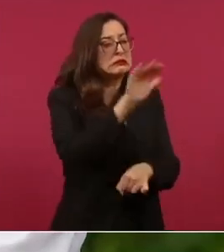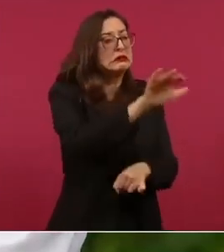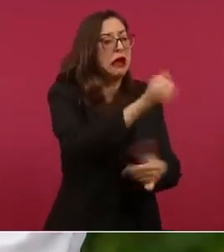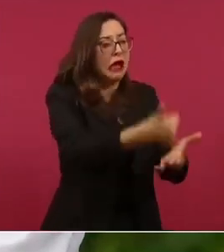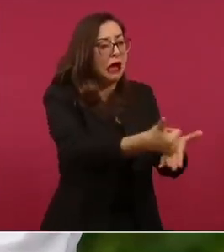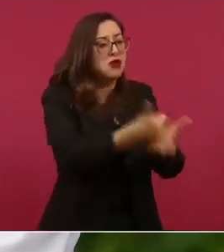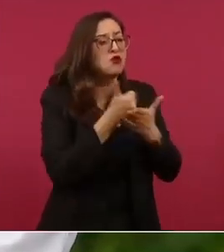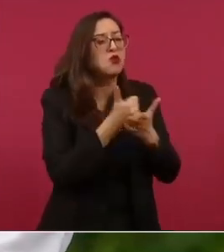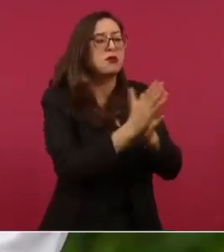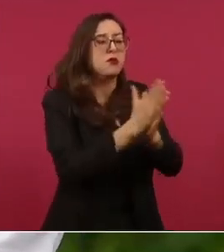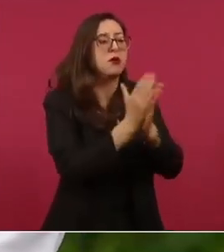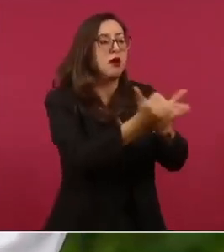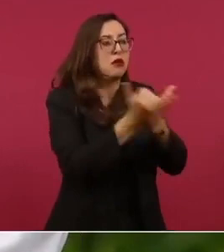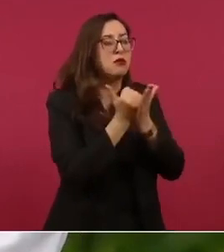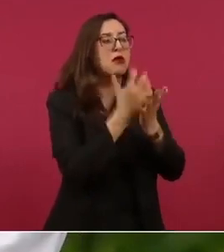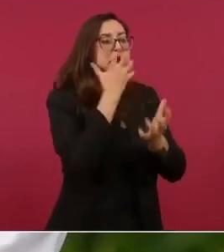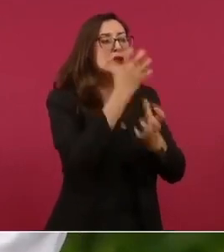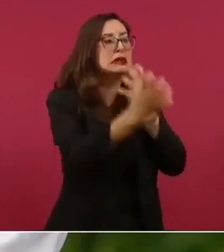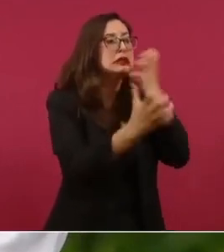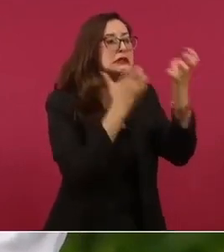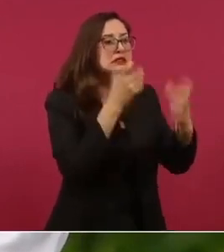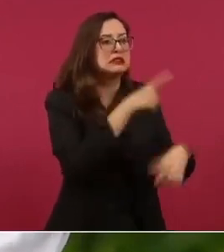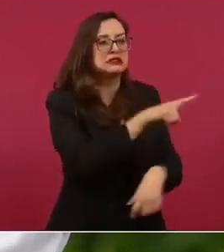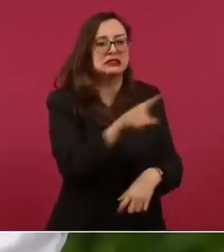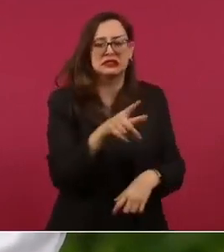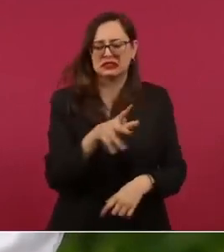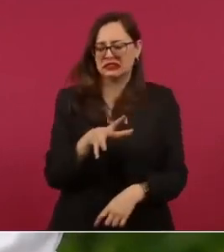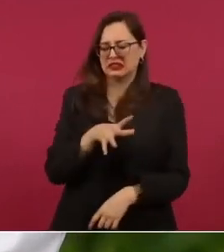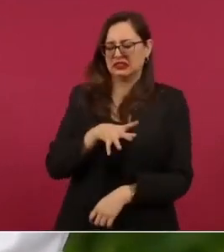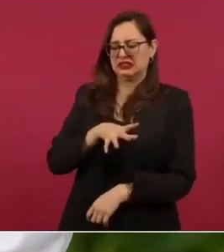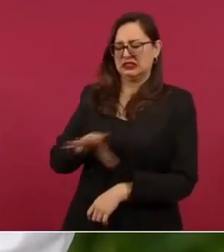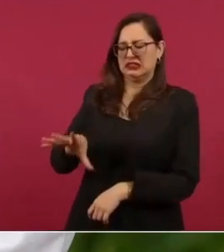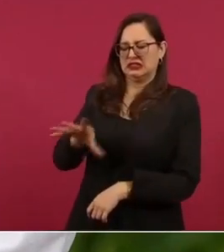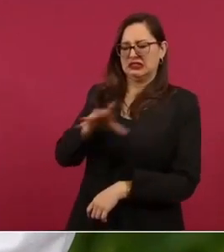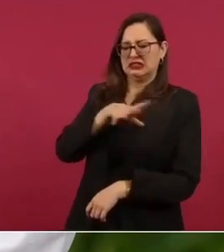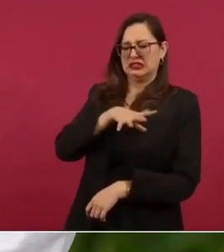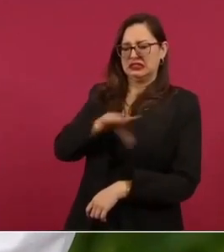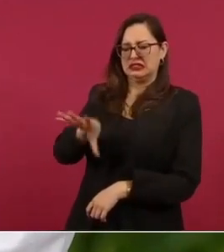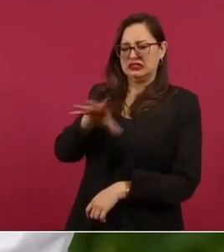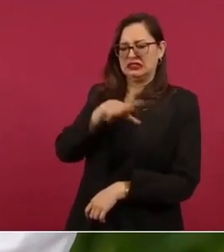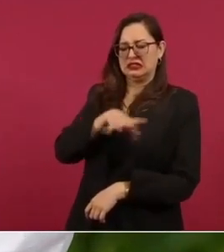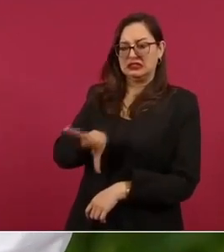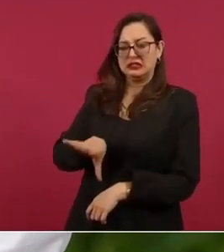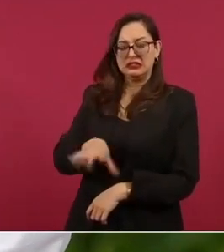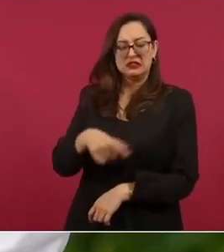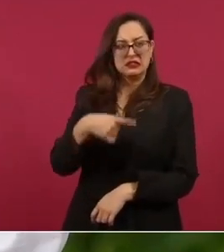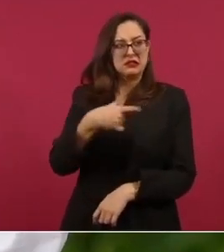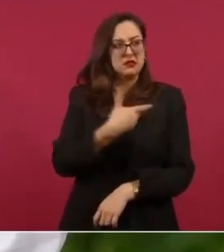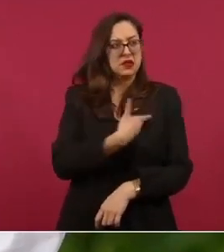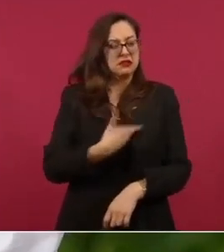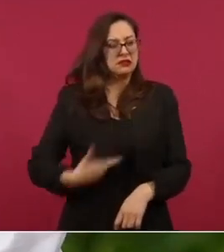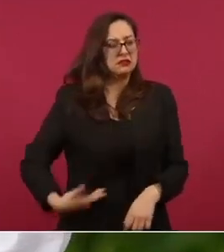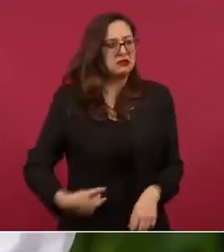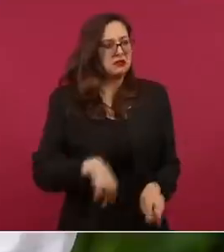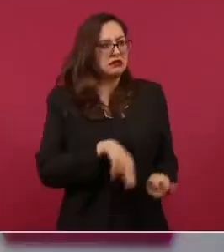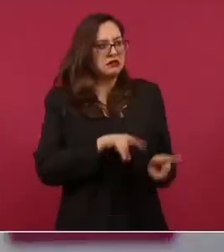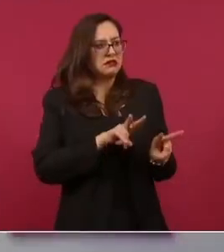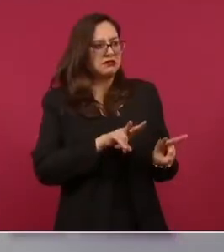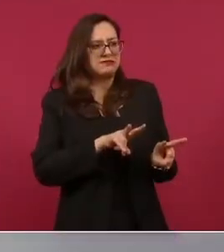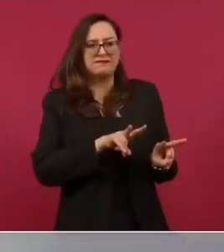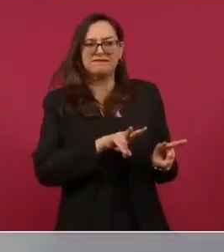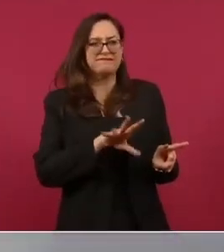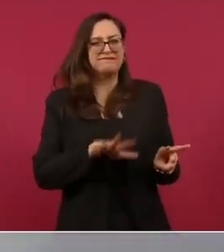justicia de la gente pobre entonces pienso más expresada en la tragedia interminable